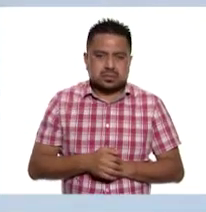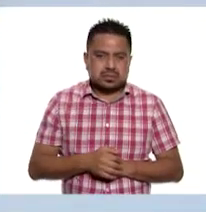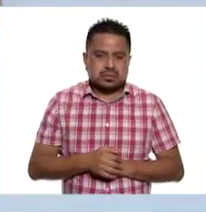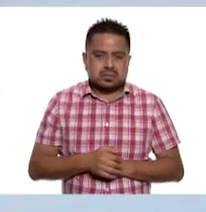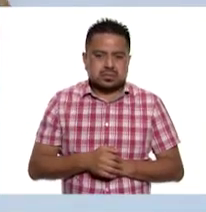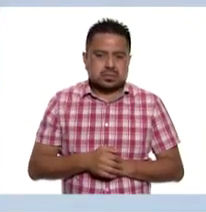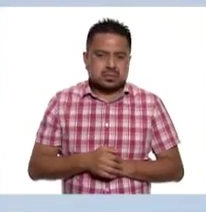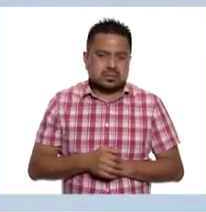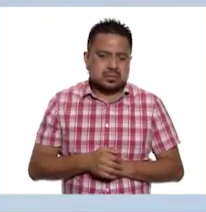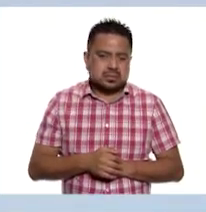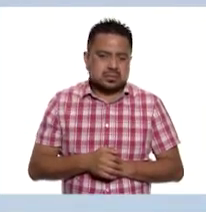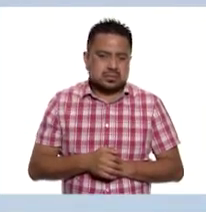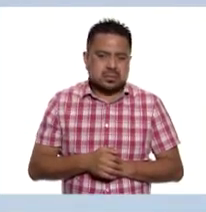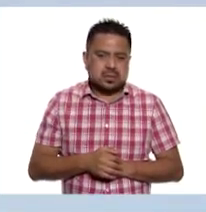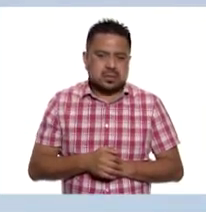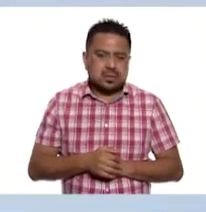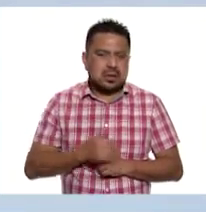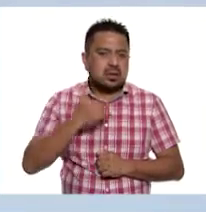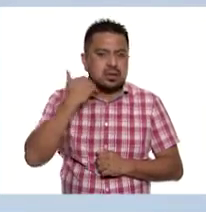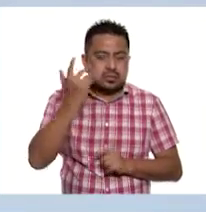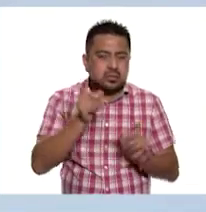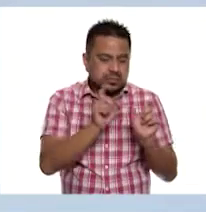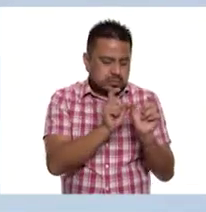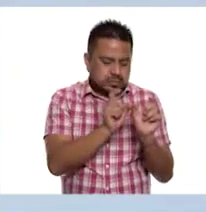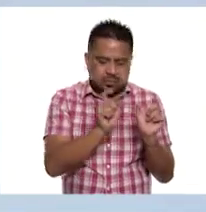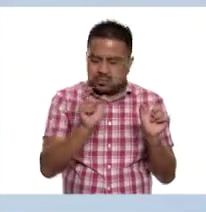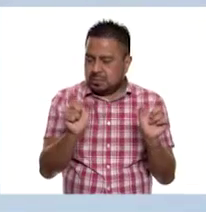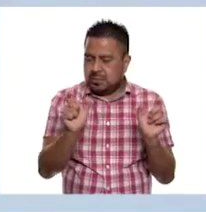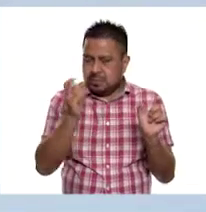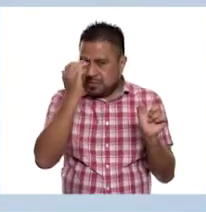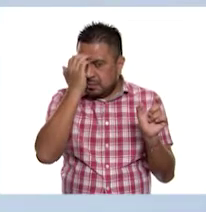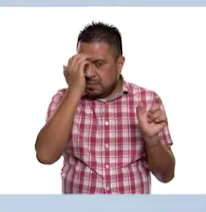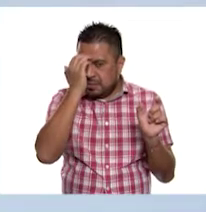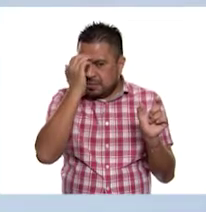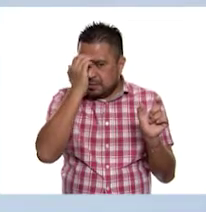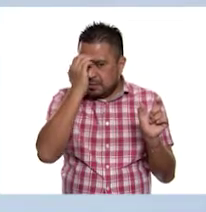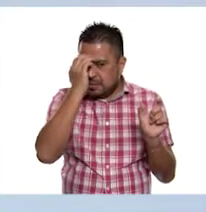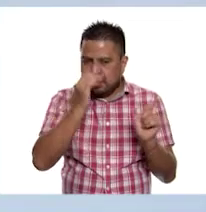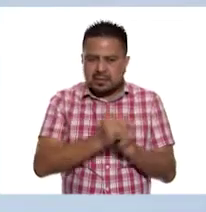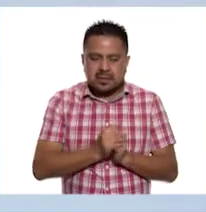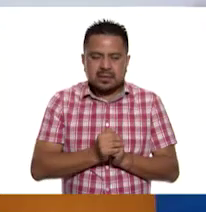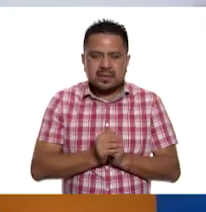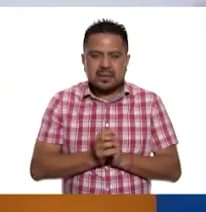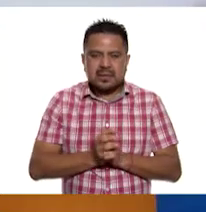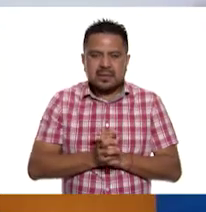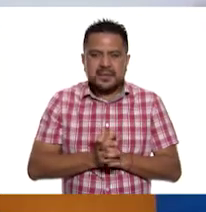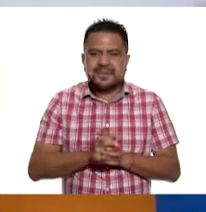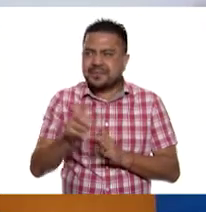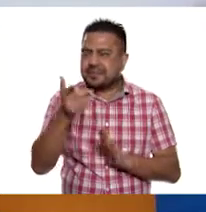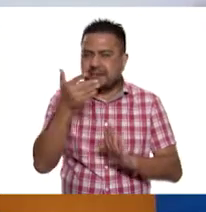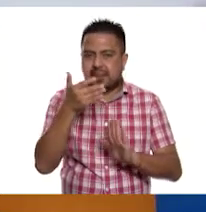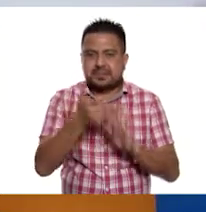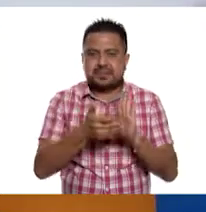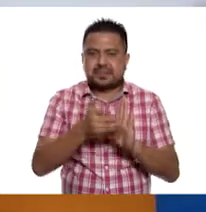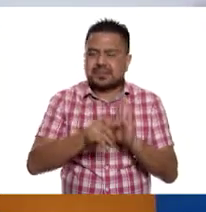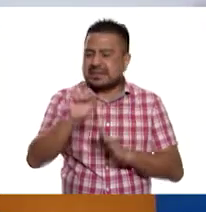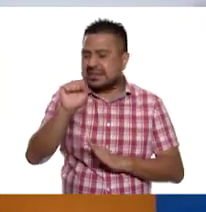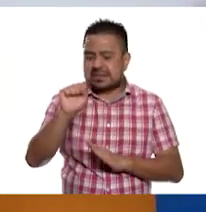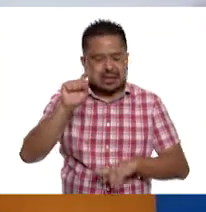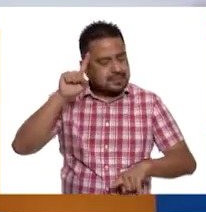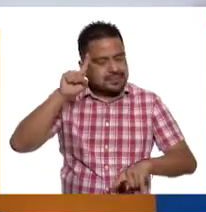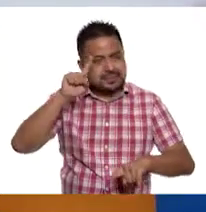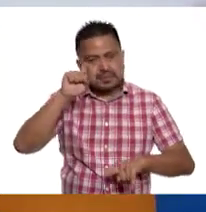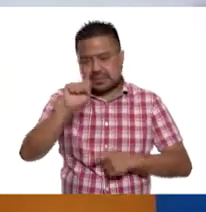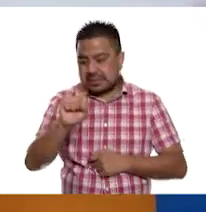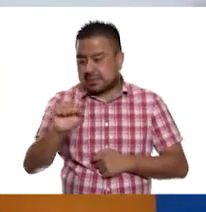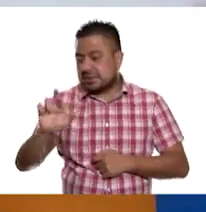espacio, conocer, aquí, anotó la S y